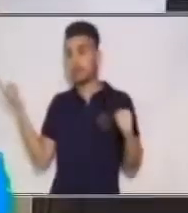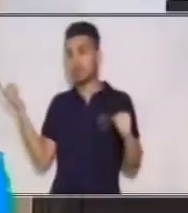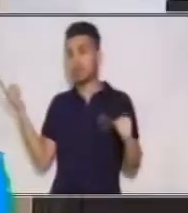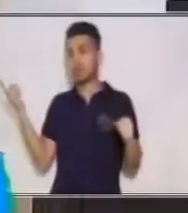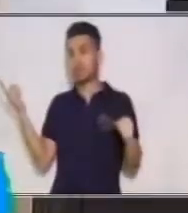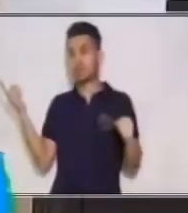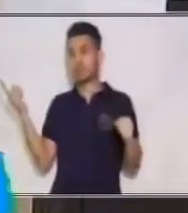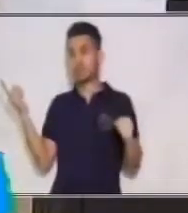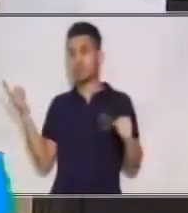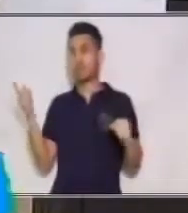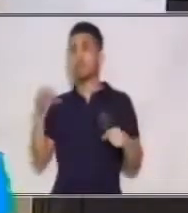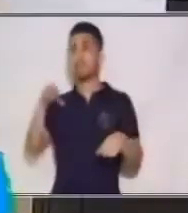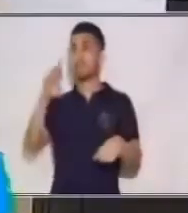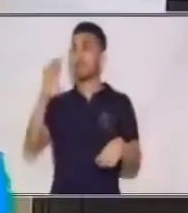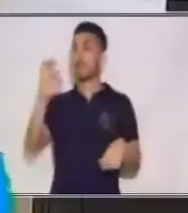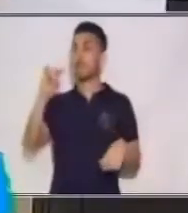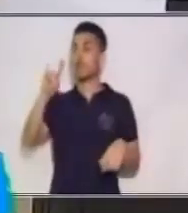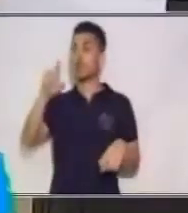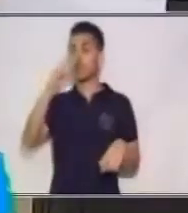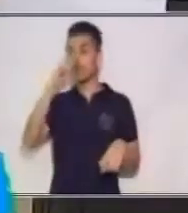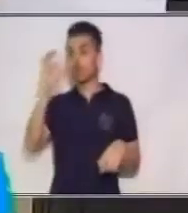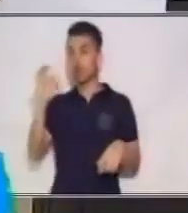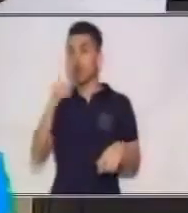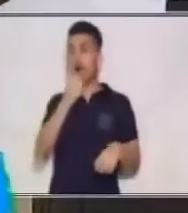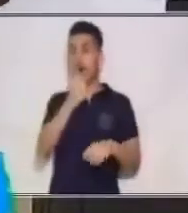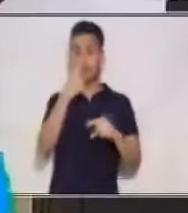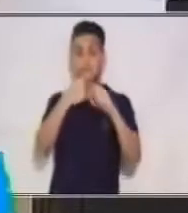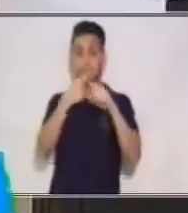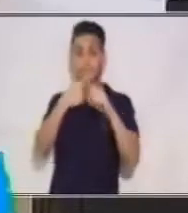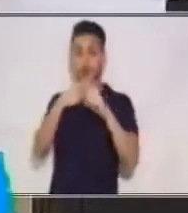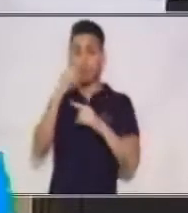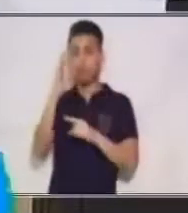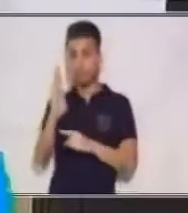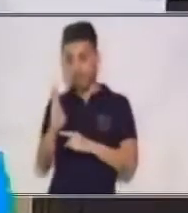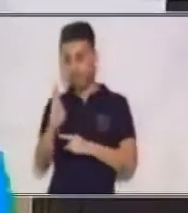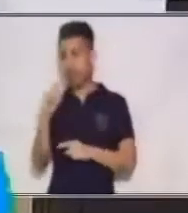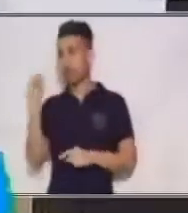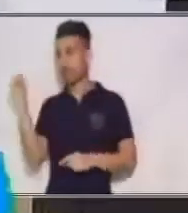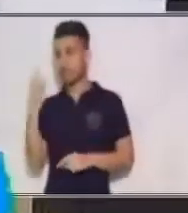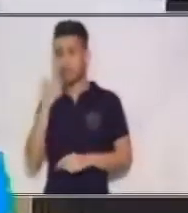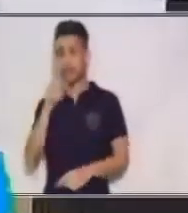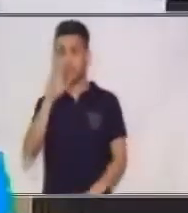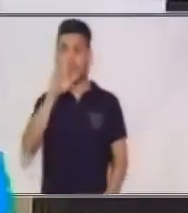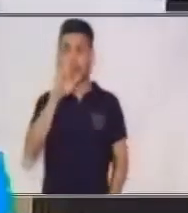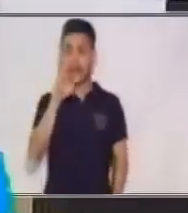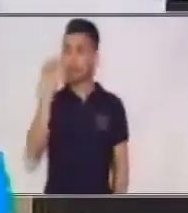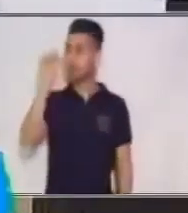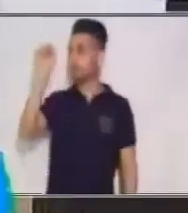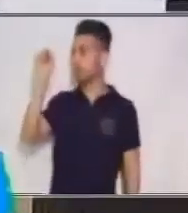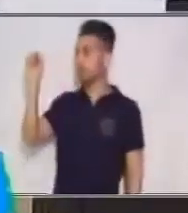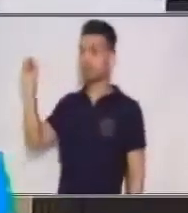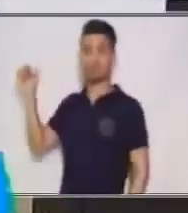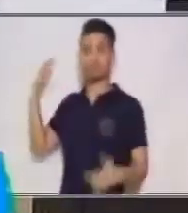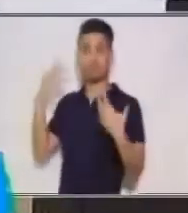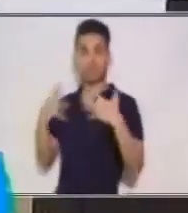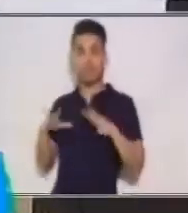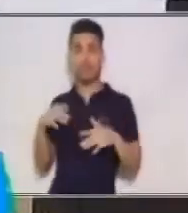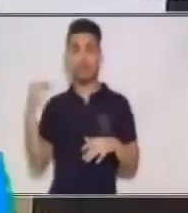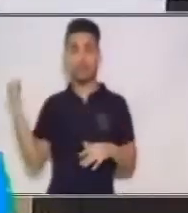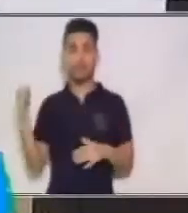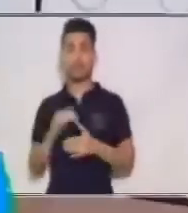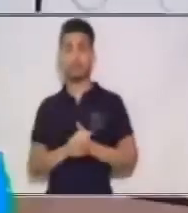Nuestro conjunto del producto de A por B. Entonces, esas son las parejas ordenadas que estamos